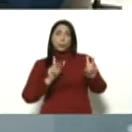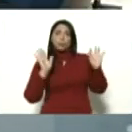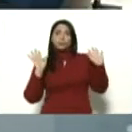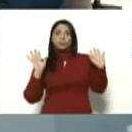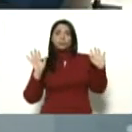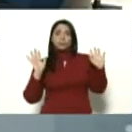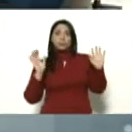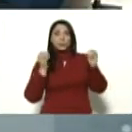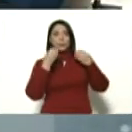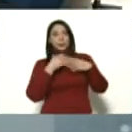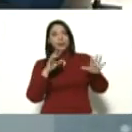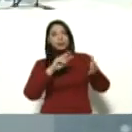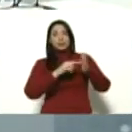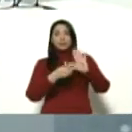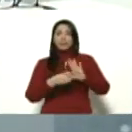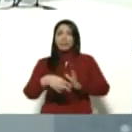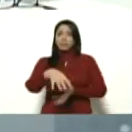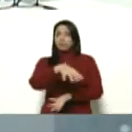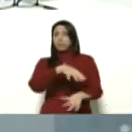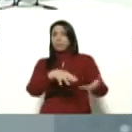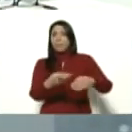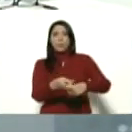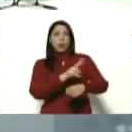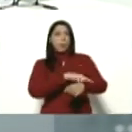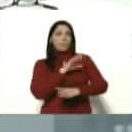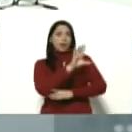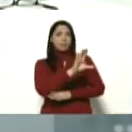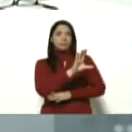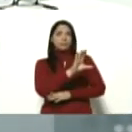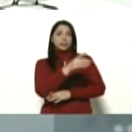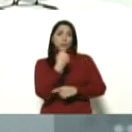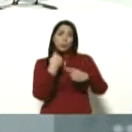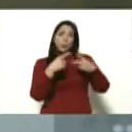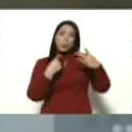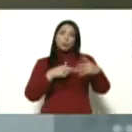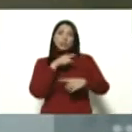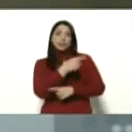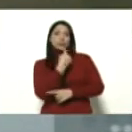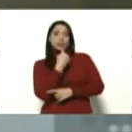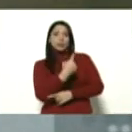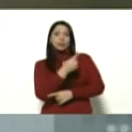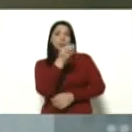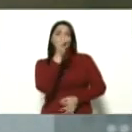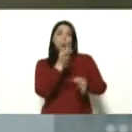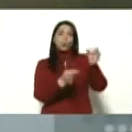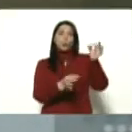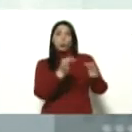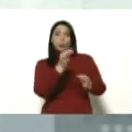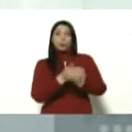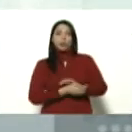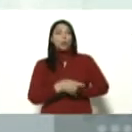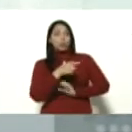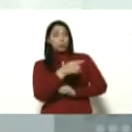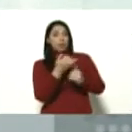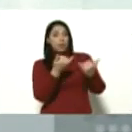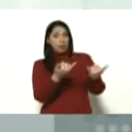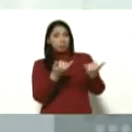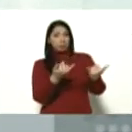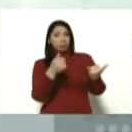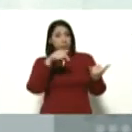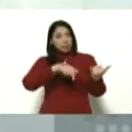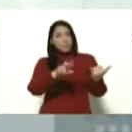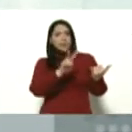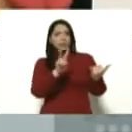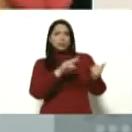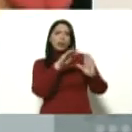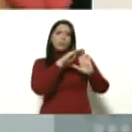bueno, pueden significar una catástrofe para un país. Y una de las cosas que ellos resaltan es justamente que usted acá tomó medidas muy